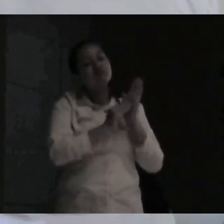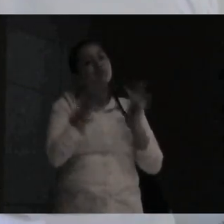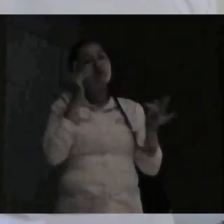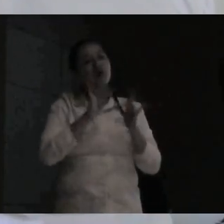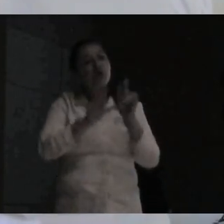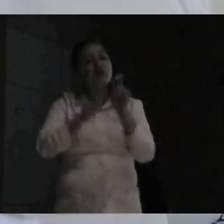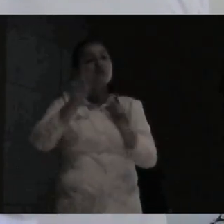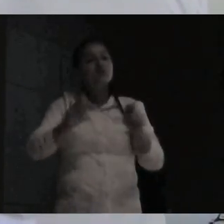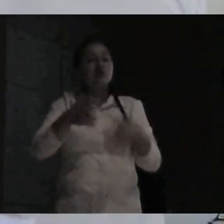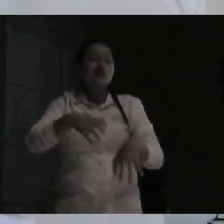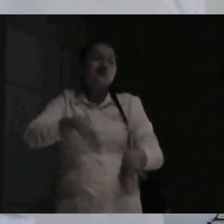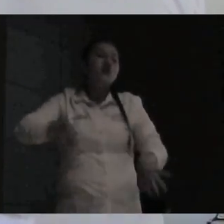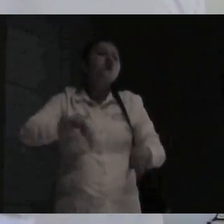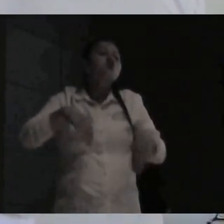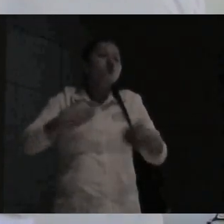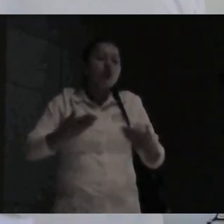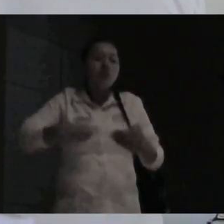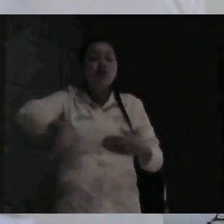día a día